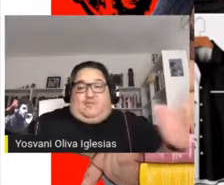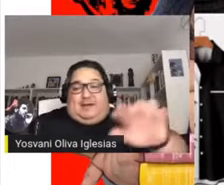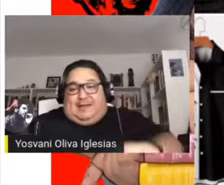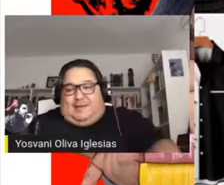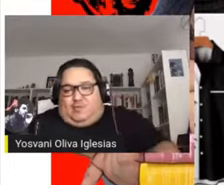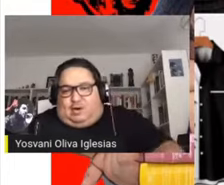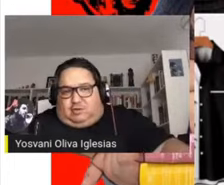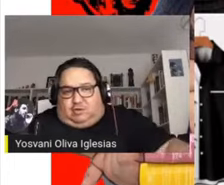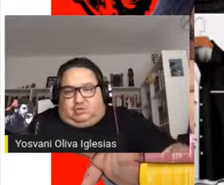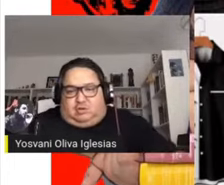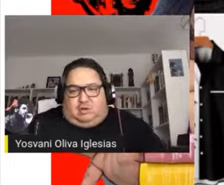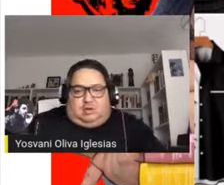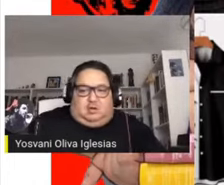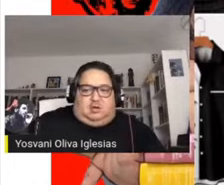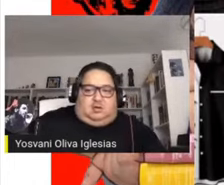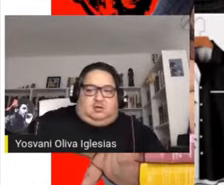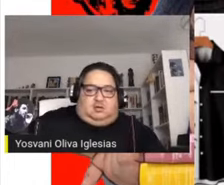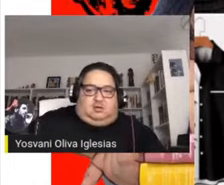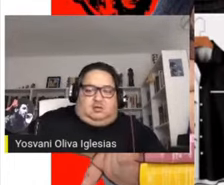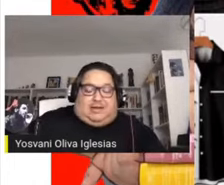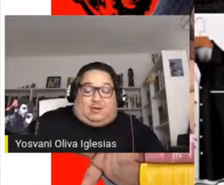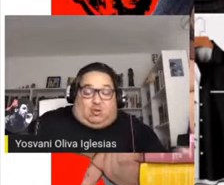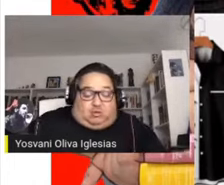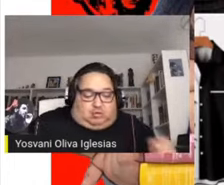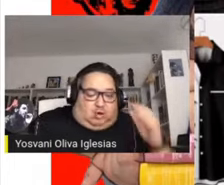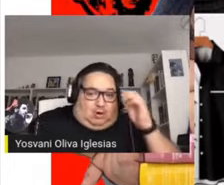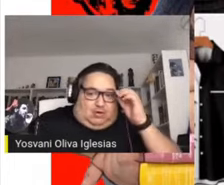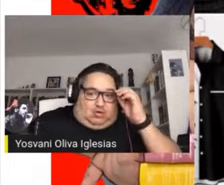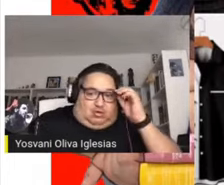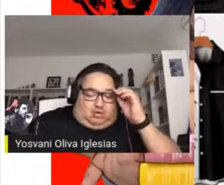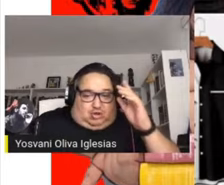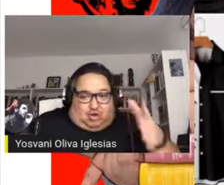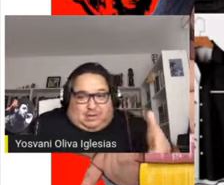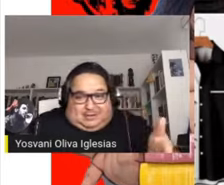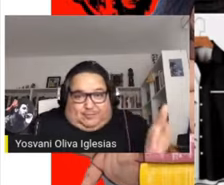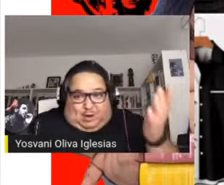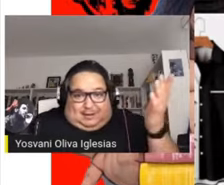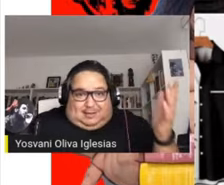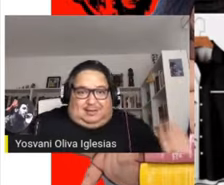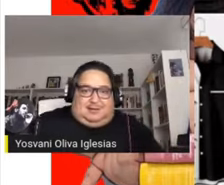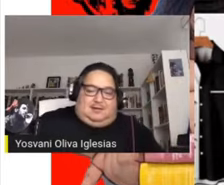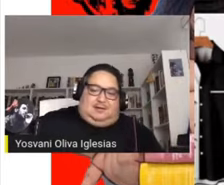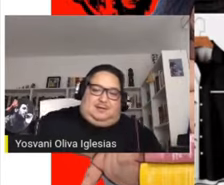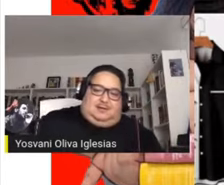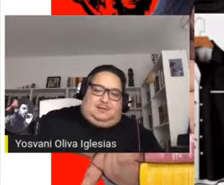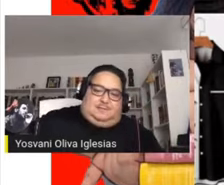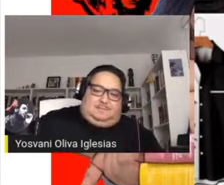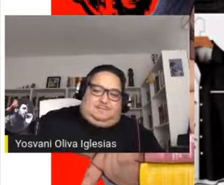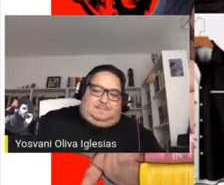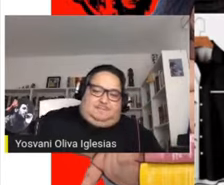No de los miles de muertos que costó la construcción de ese puente.